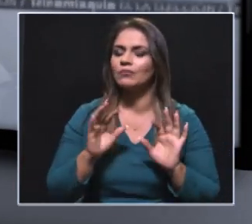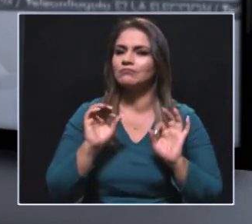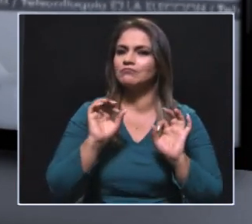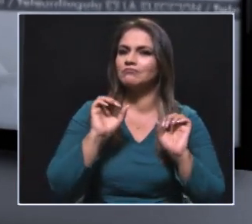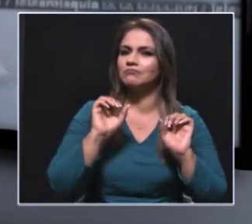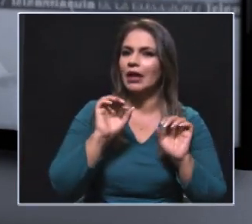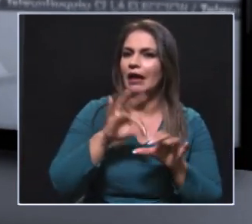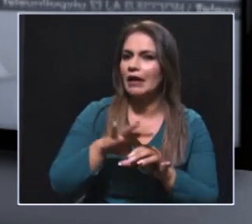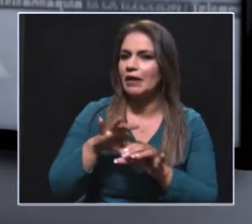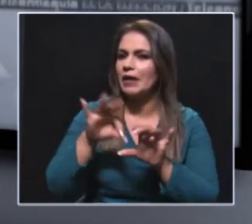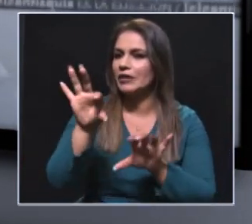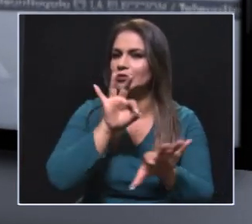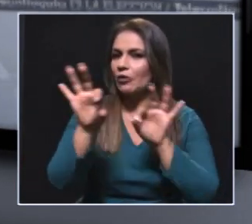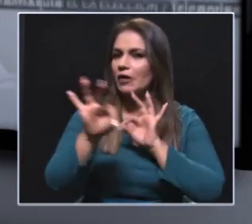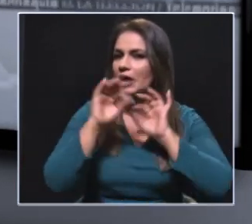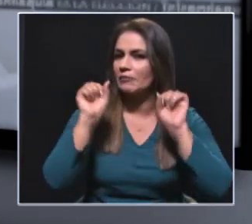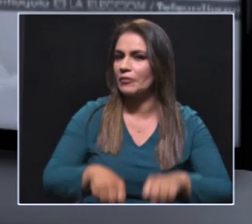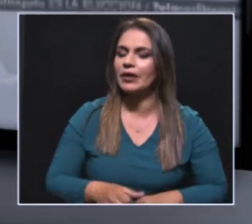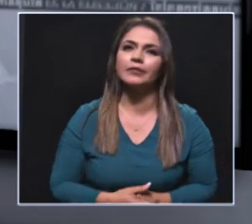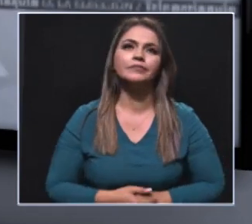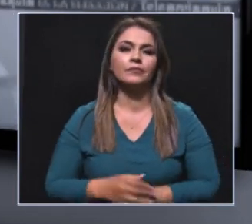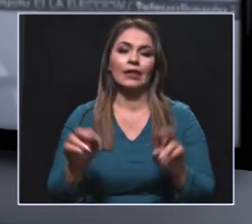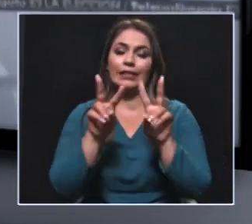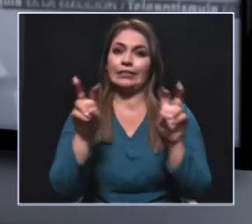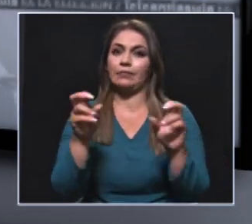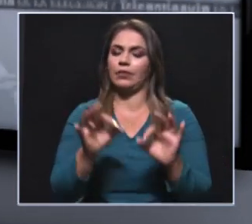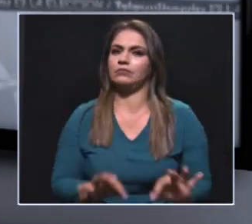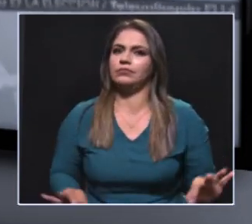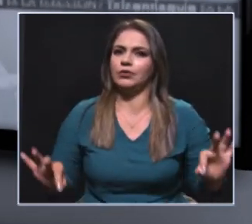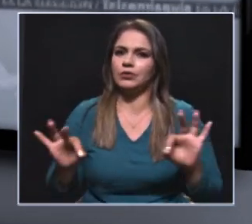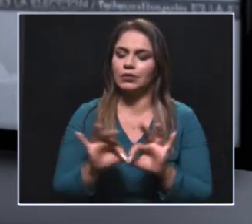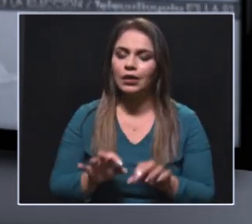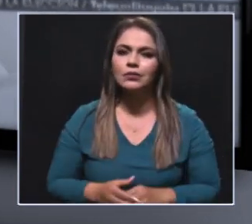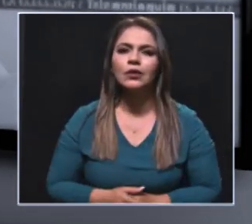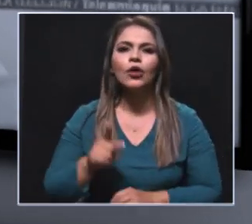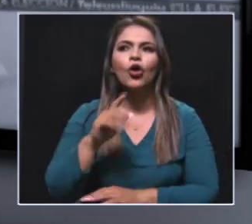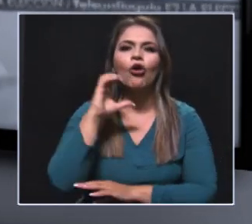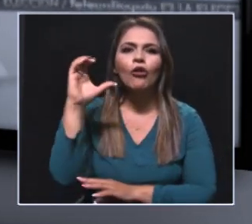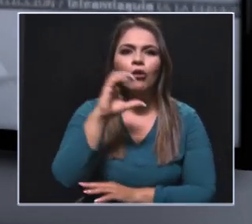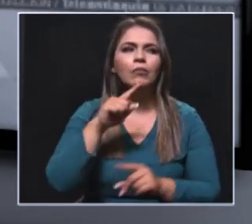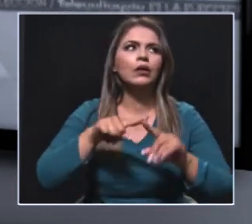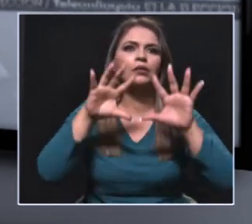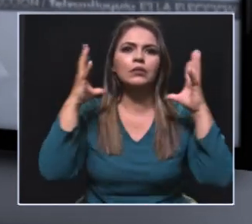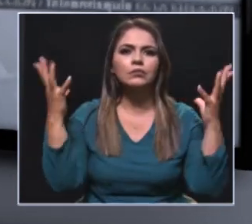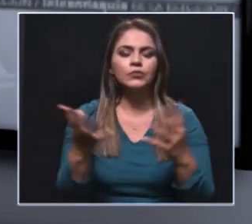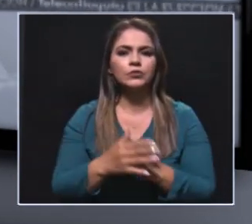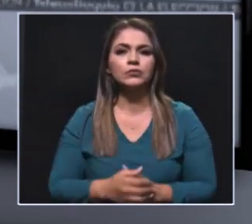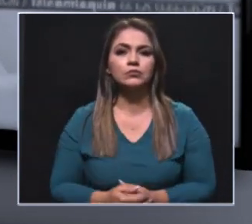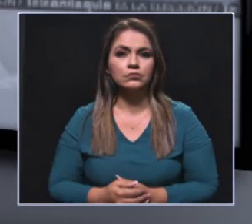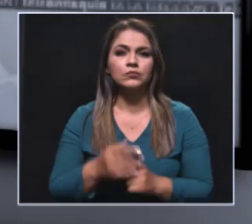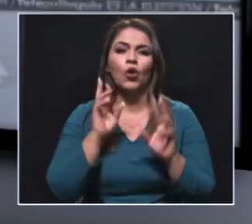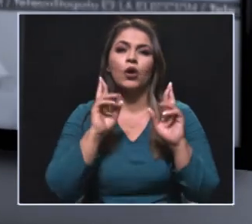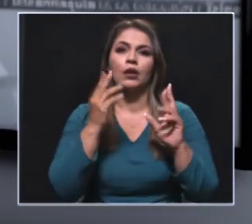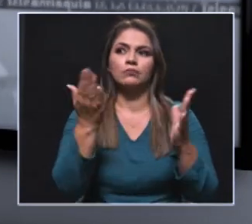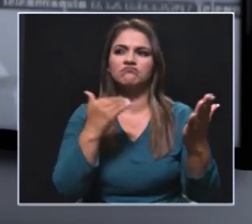elegir. Esta noche un tema interesantísimo, un reto en Colombia y en el mundo, la participación de la mujer en la